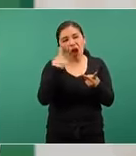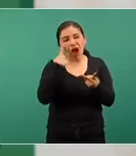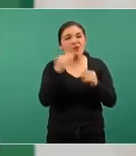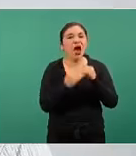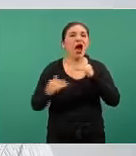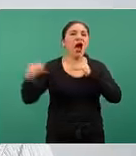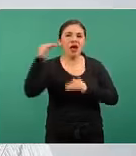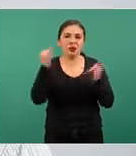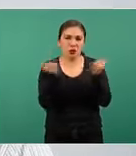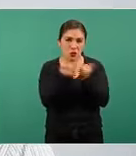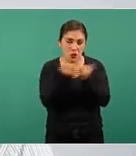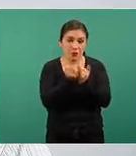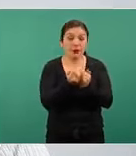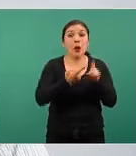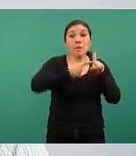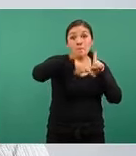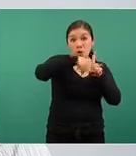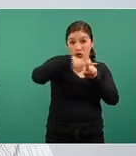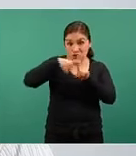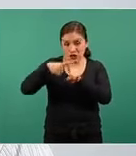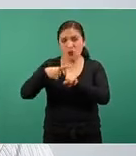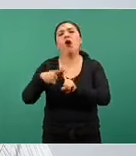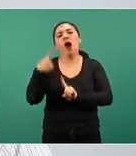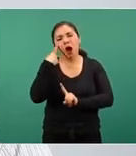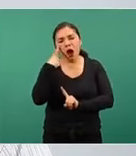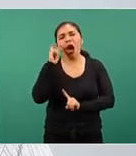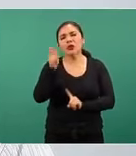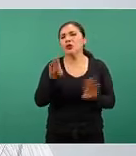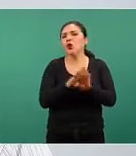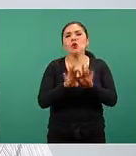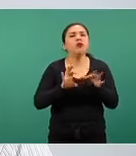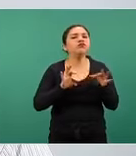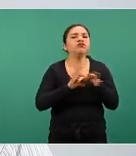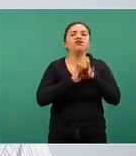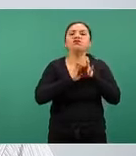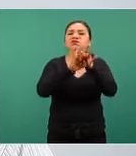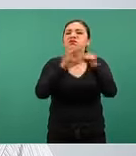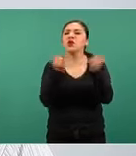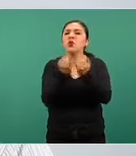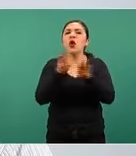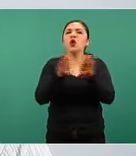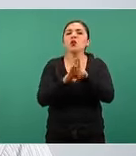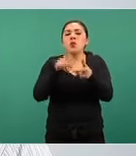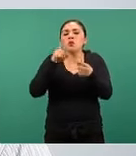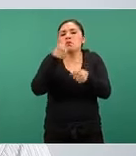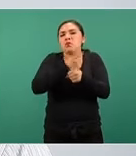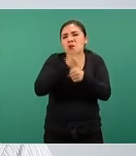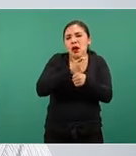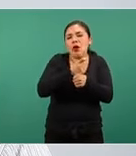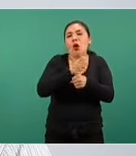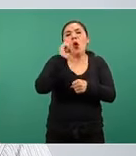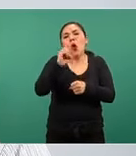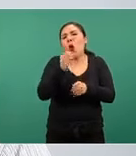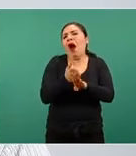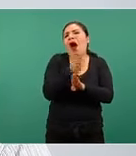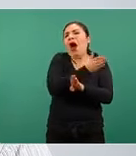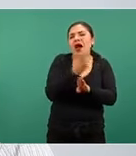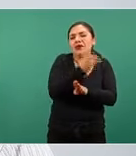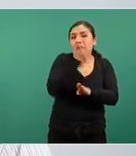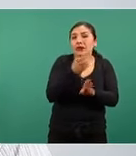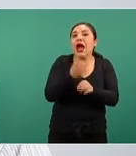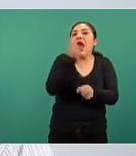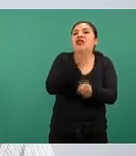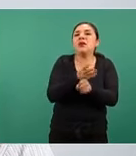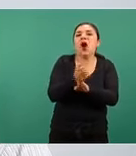a elevar. El de positividad suele hacerlo, muchas veces de la mano del primero, o inclusive un poco antes, y es un indicador oportuno.